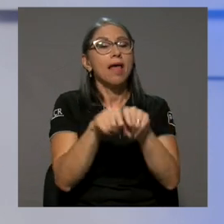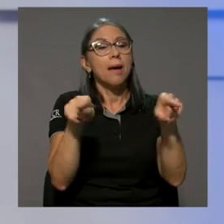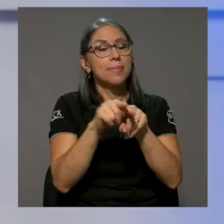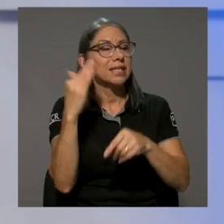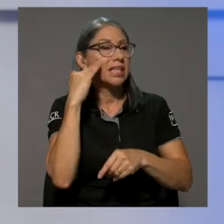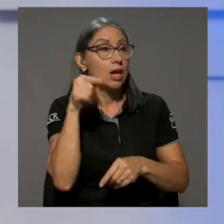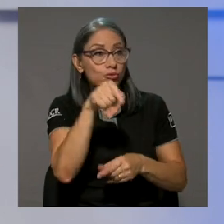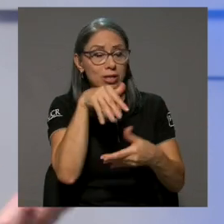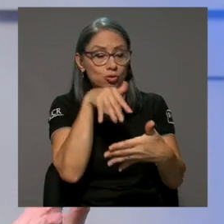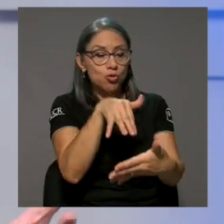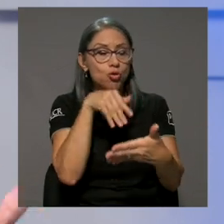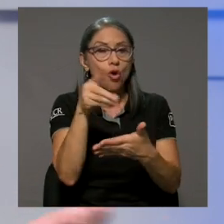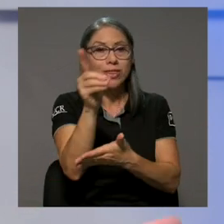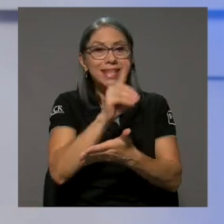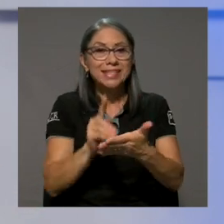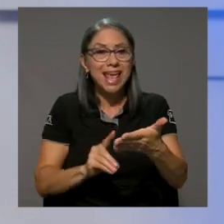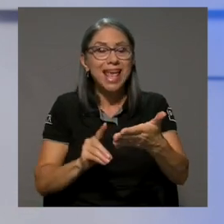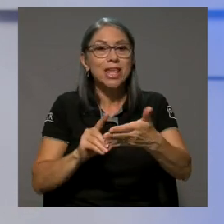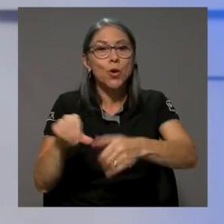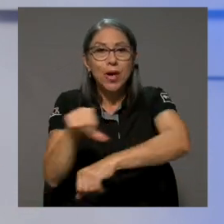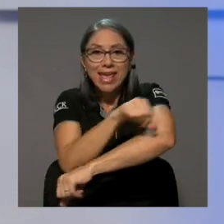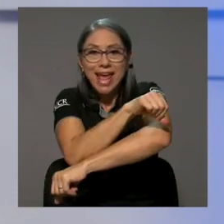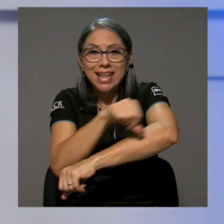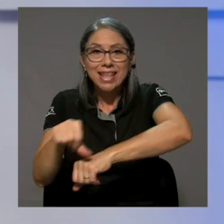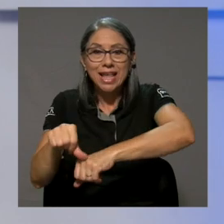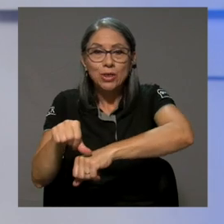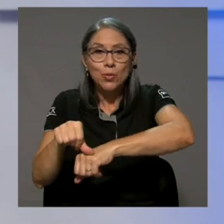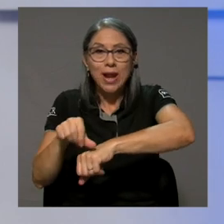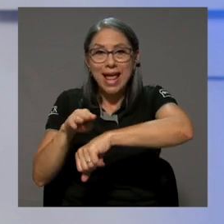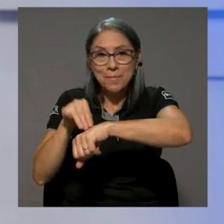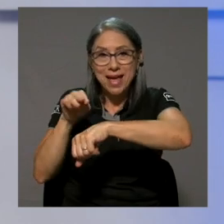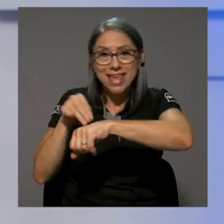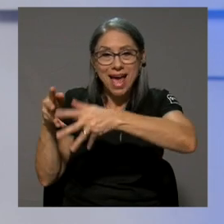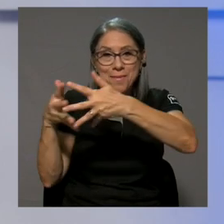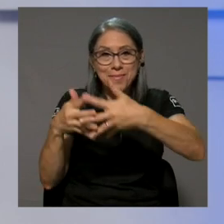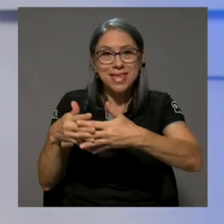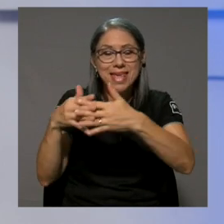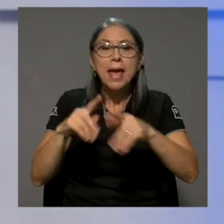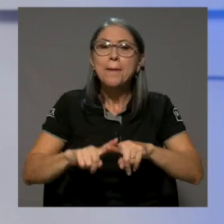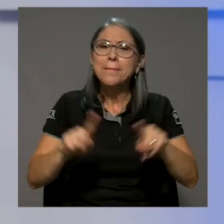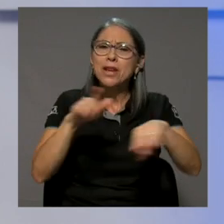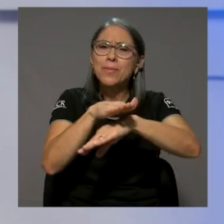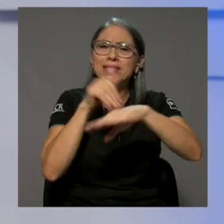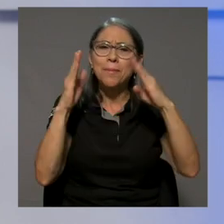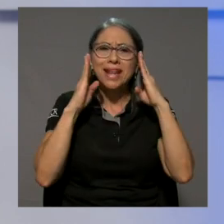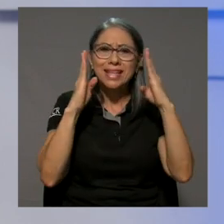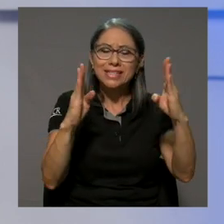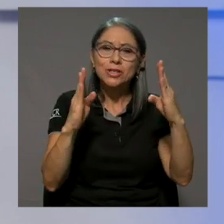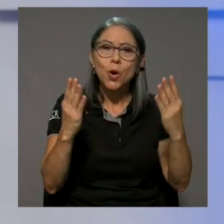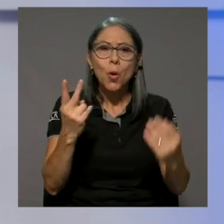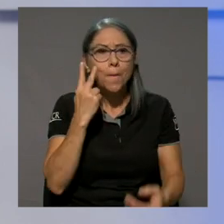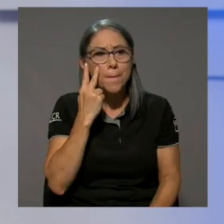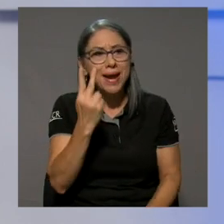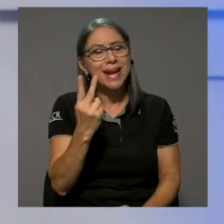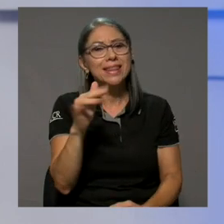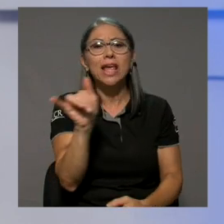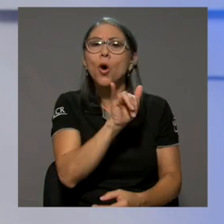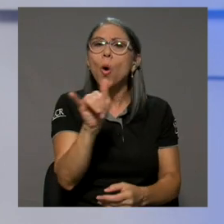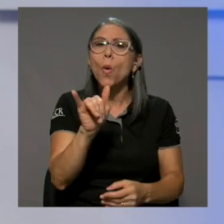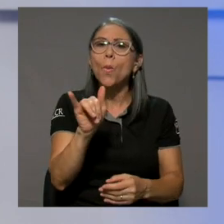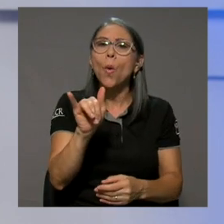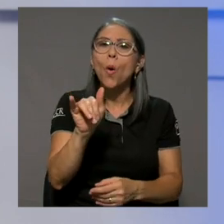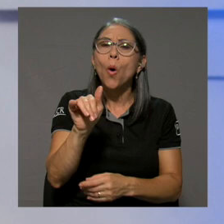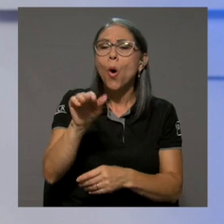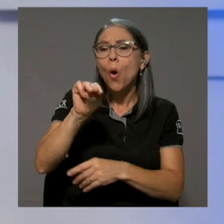También sé que estudiaste diseño y arquitectura en Miami, ¿verdad? Pero me llama mucho la atención verte, sobre